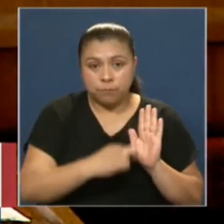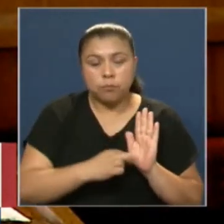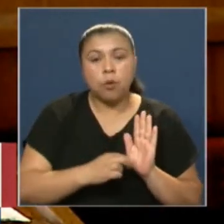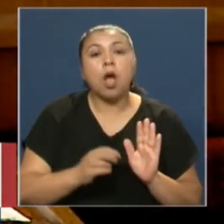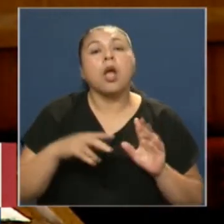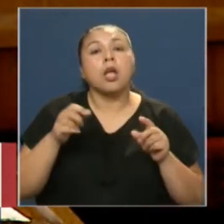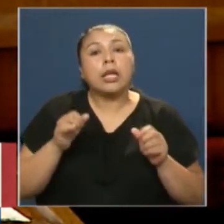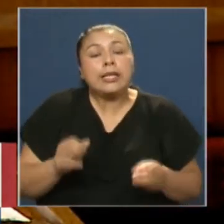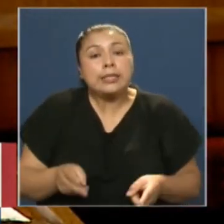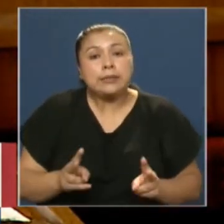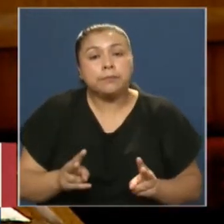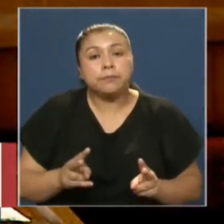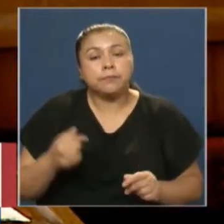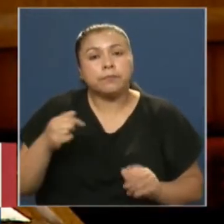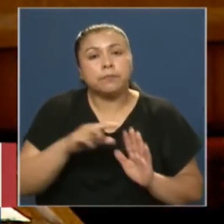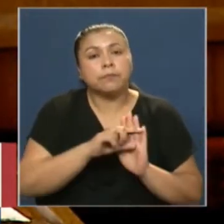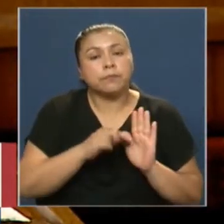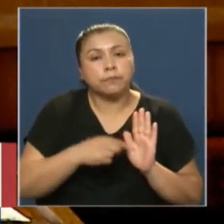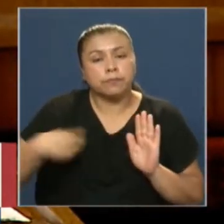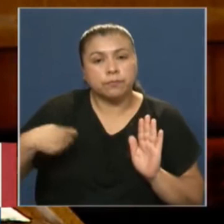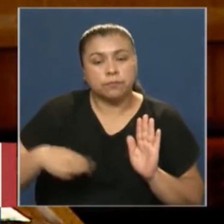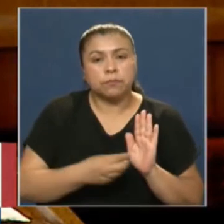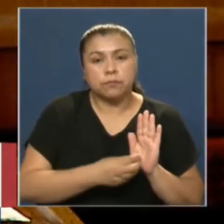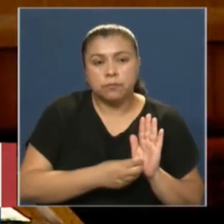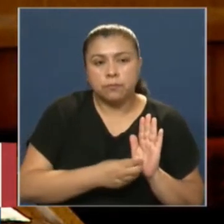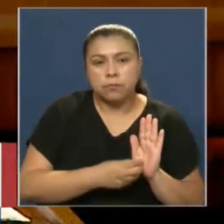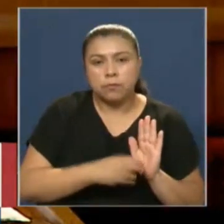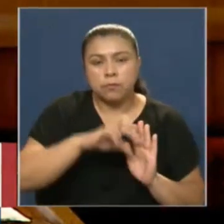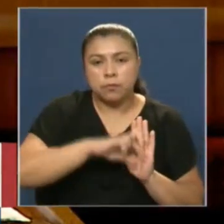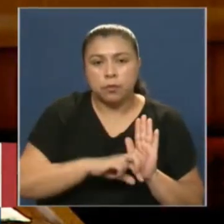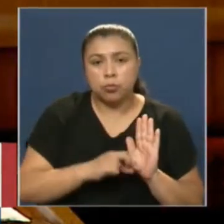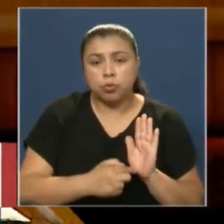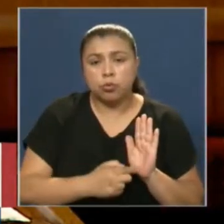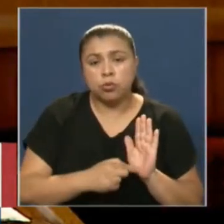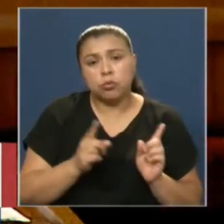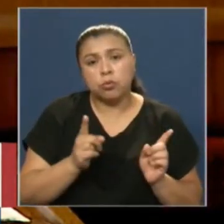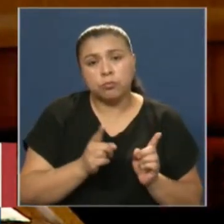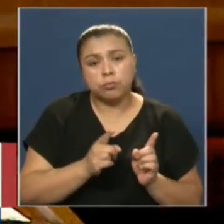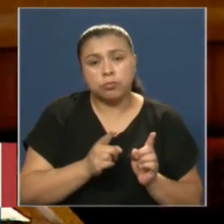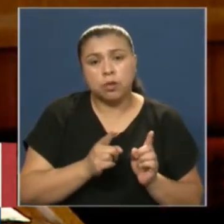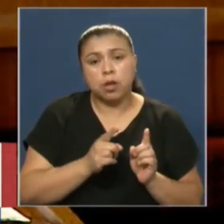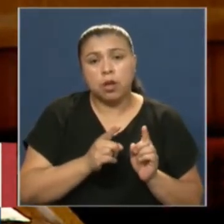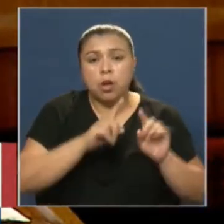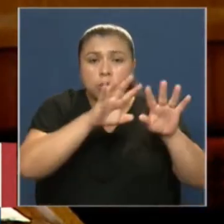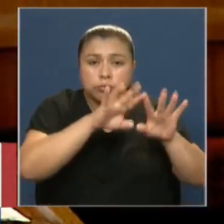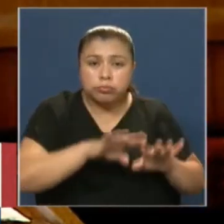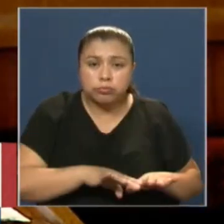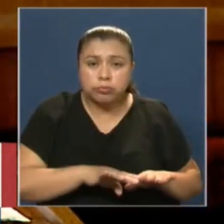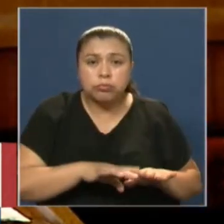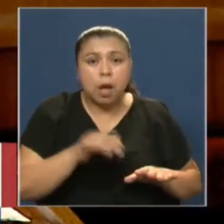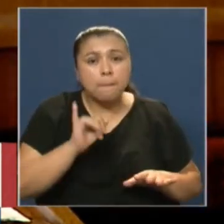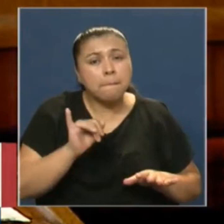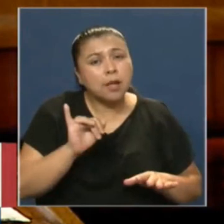Me parece que el texto emanado del Senado es un proyecto más acotado con una relación bastante más acorde a la